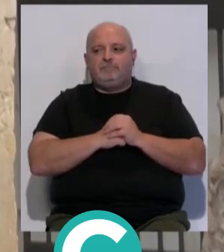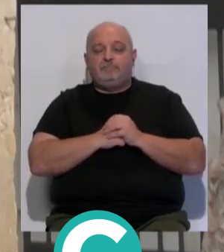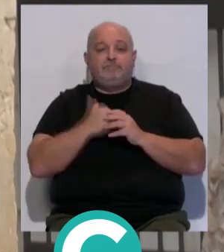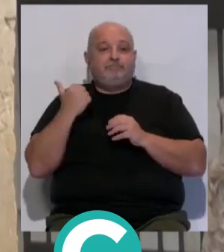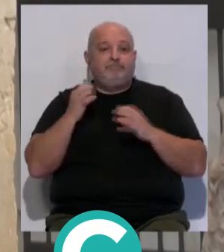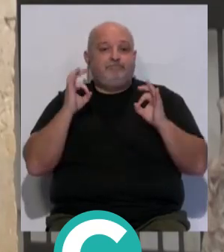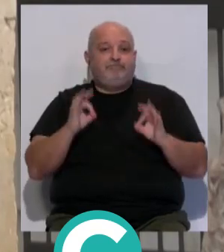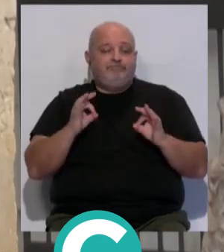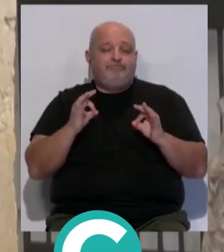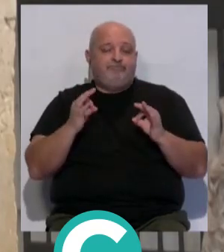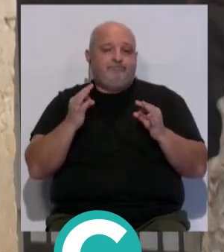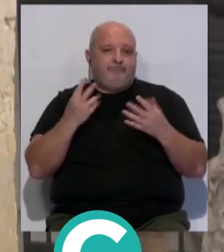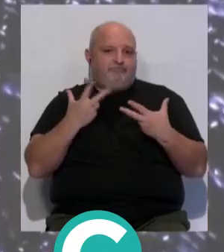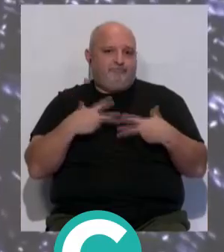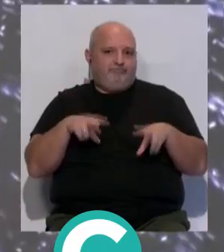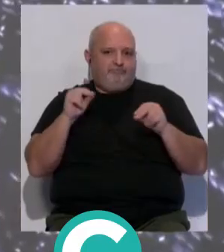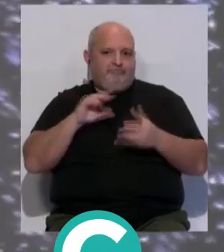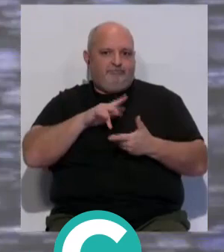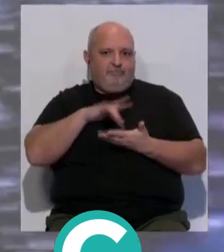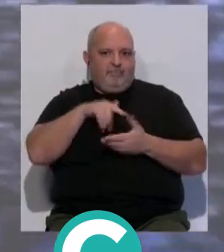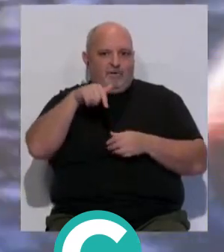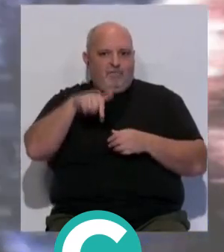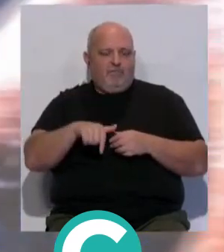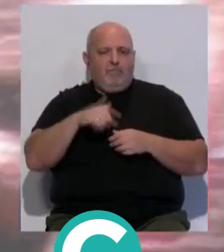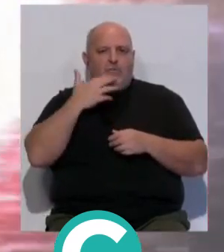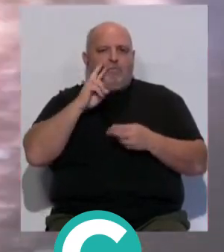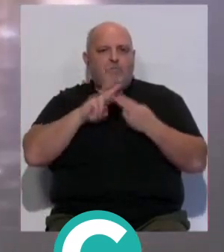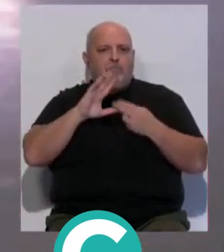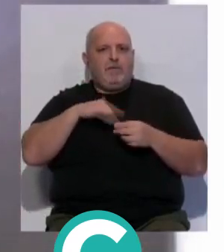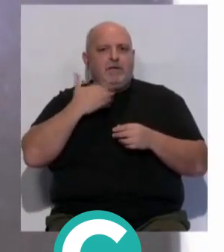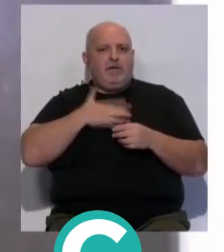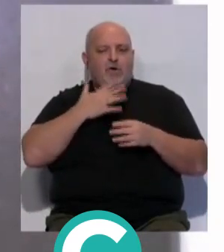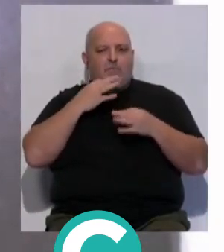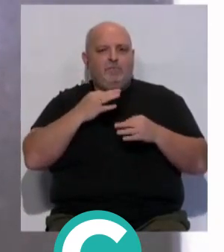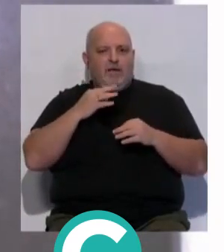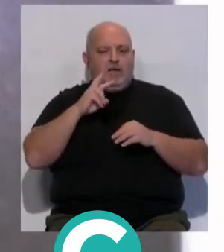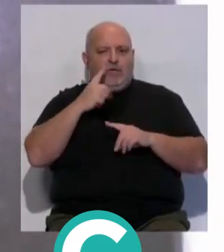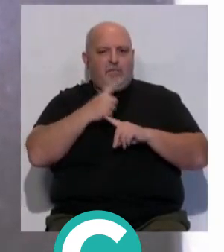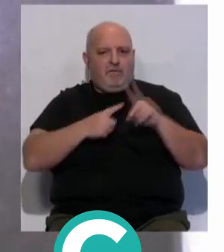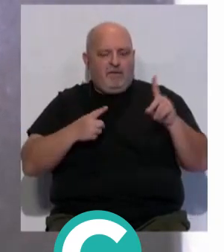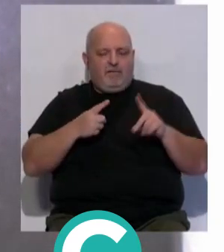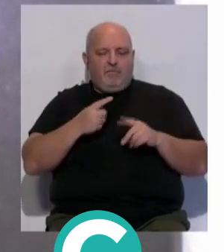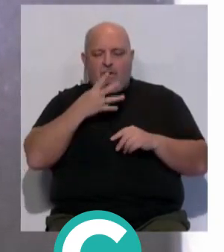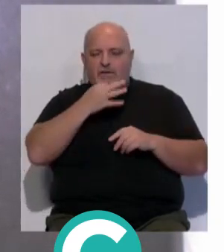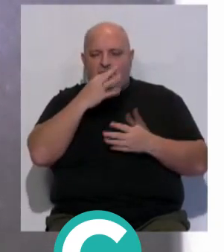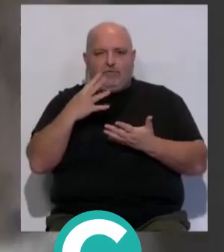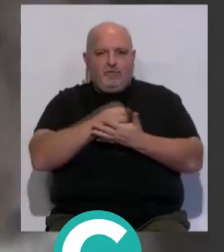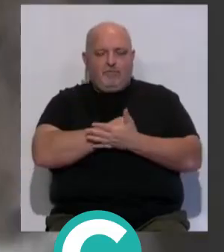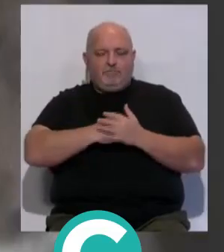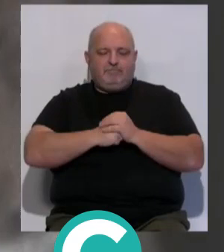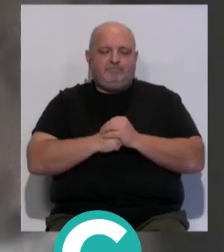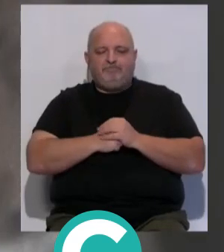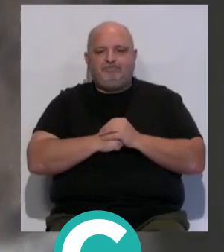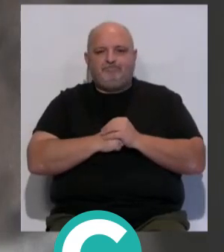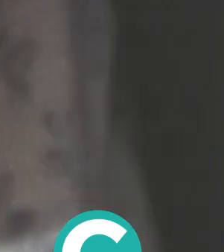Pues con estas imágenes nos despedimos. Más noticias a partir de las ocho y media de la tarde en la mano de nuestra compañera Fátima